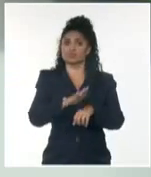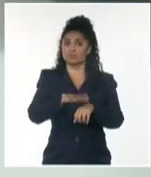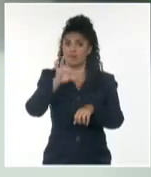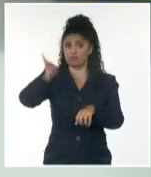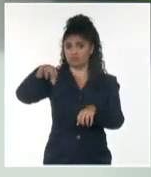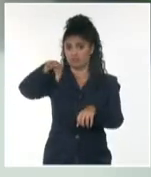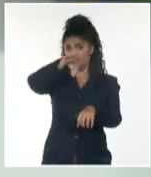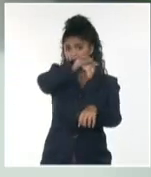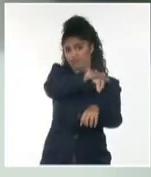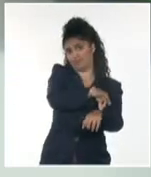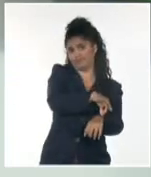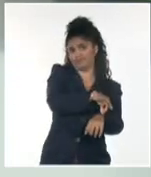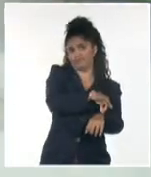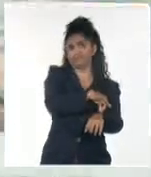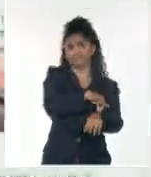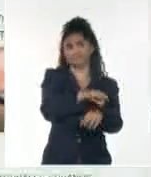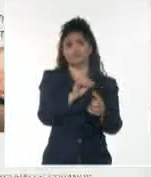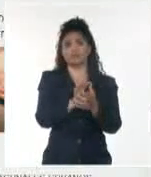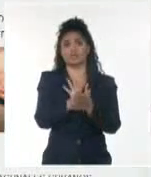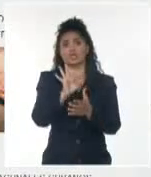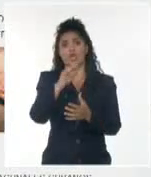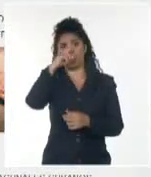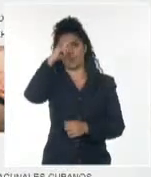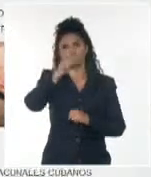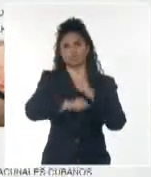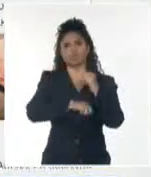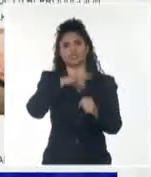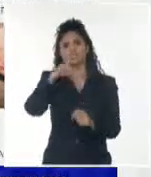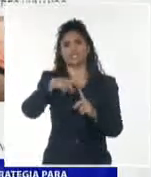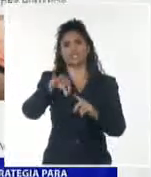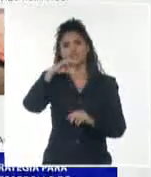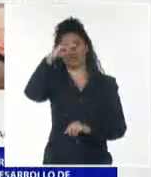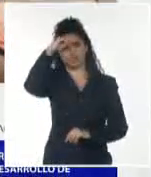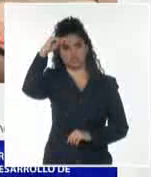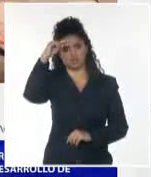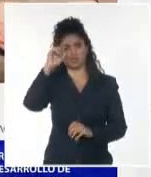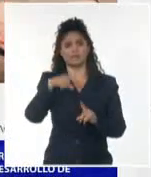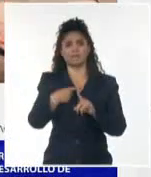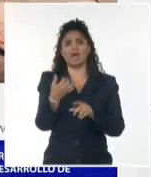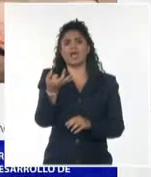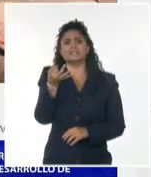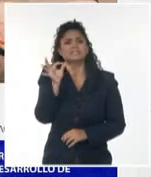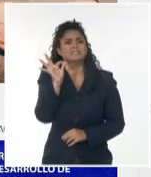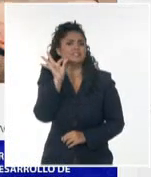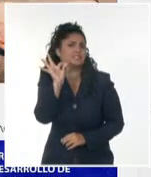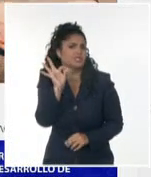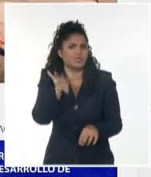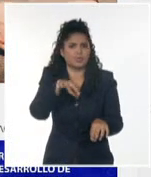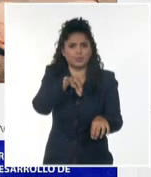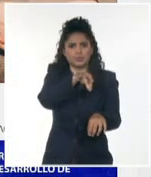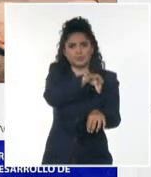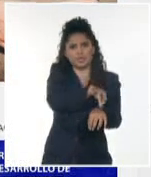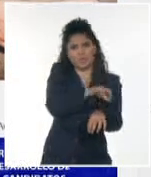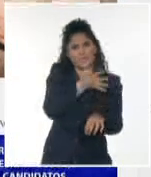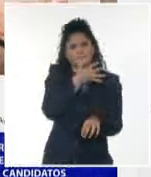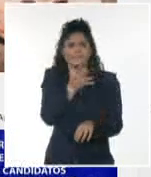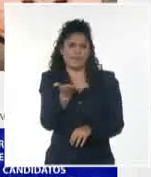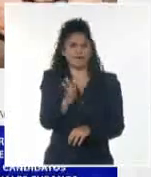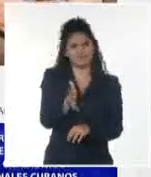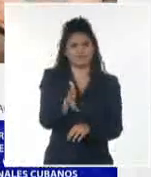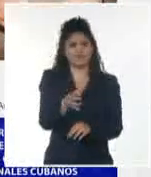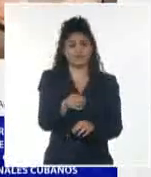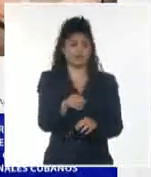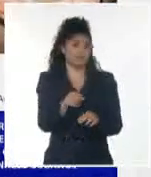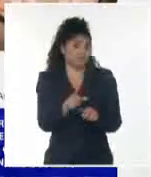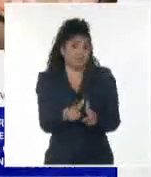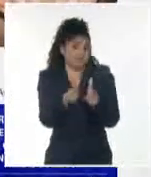del género Culicidae, mosquitos y culicoides, jejenes, exponiéndose a la transmisión habitual del mismo en comunidades rurales y